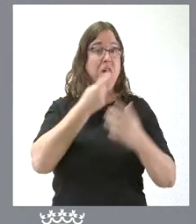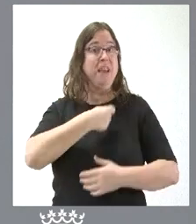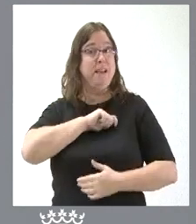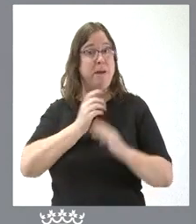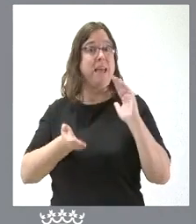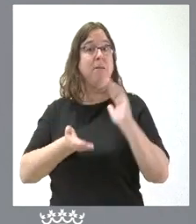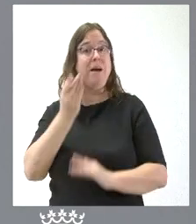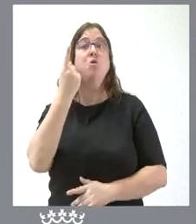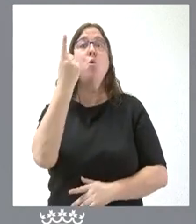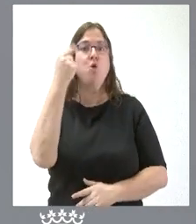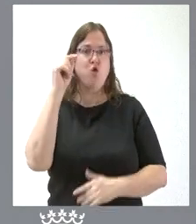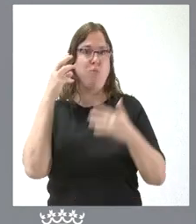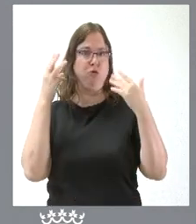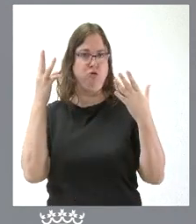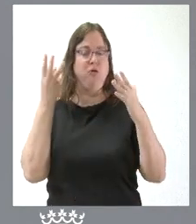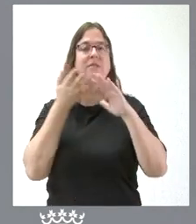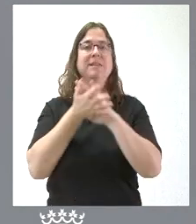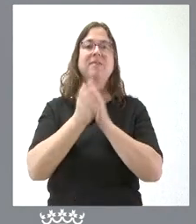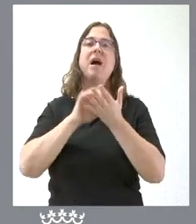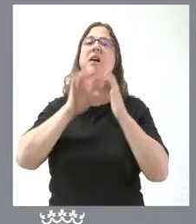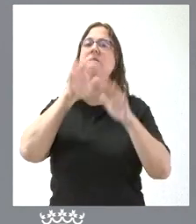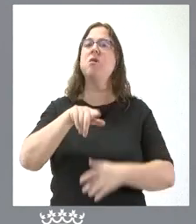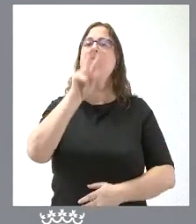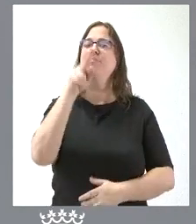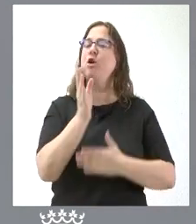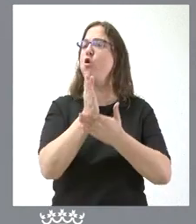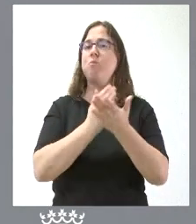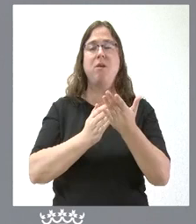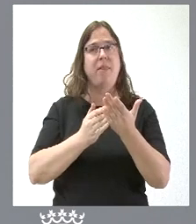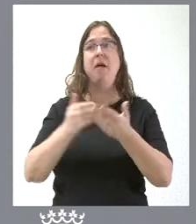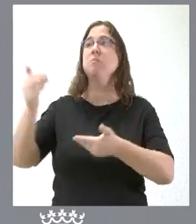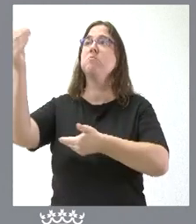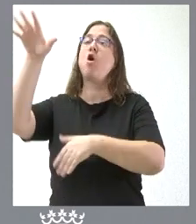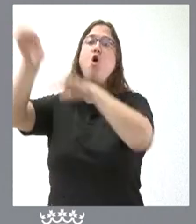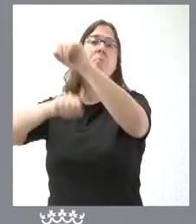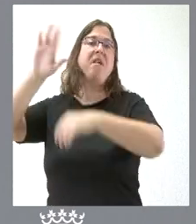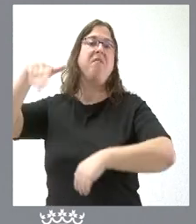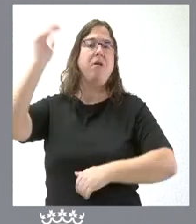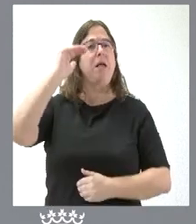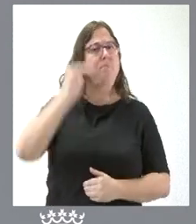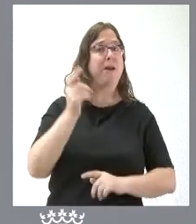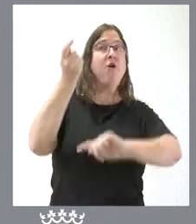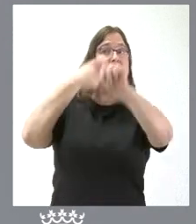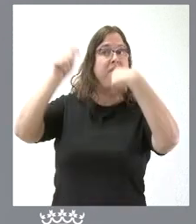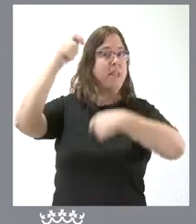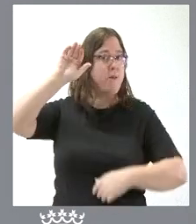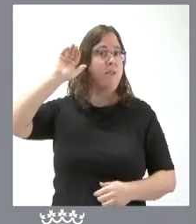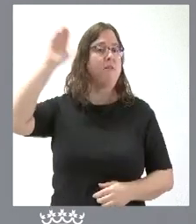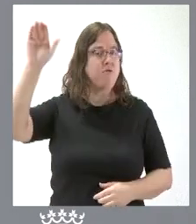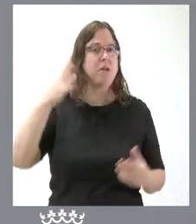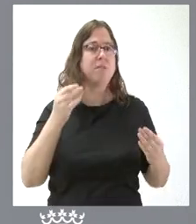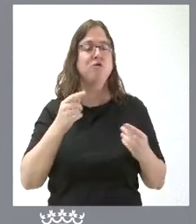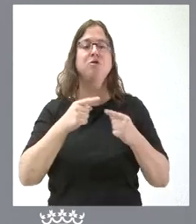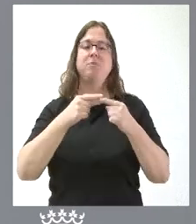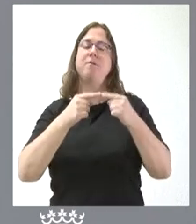,8%. Castilla y León sigue siendo una comunidad autónoma que exporta más de lo que importa, que tiene un saldo comercial positivo, al contrario de lo que ocurre con el